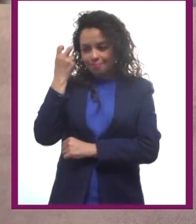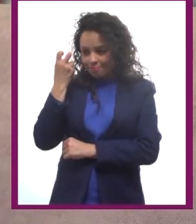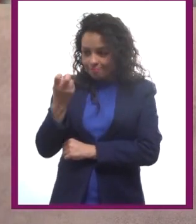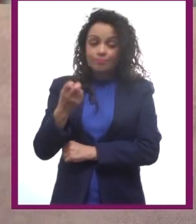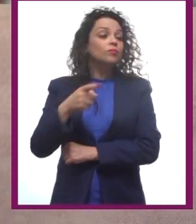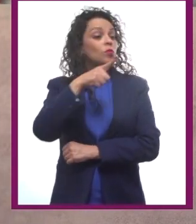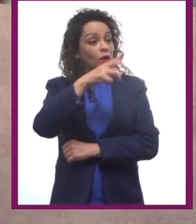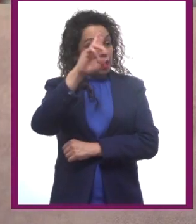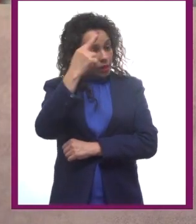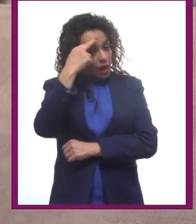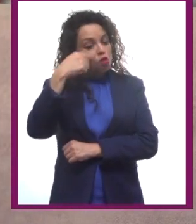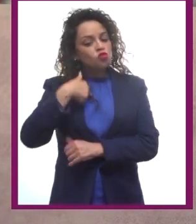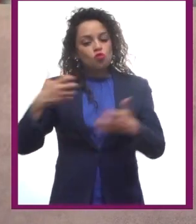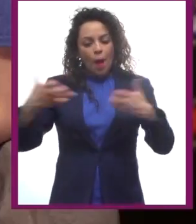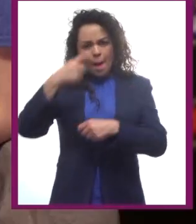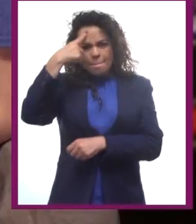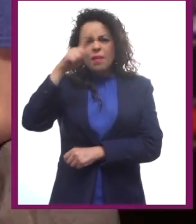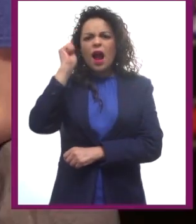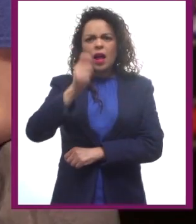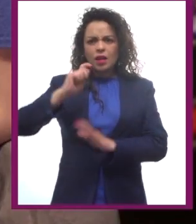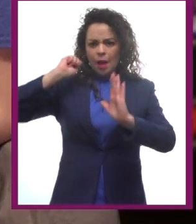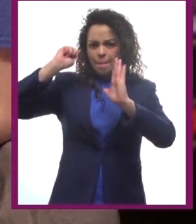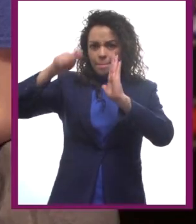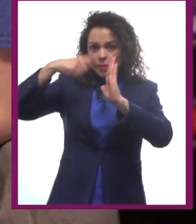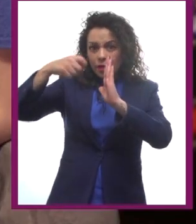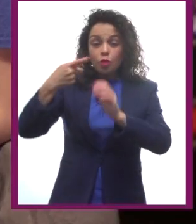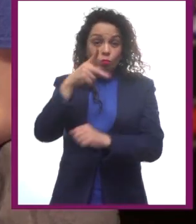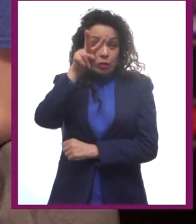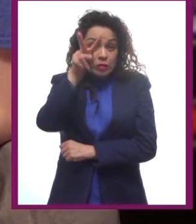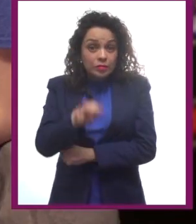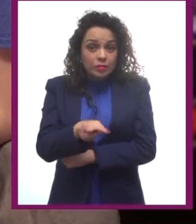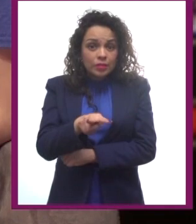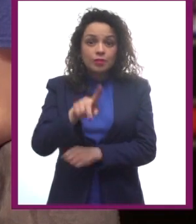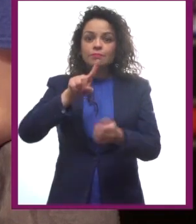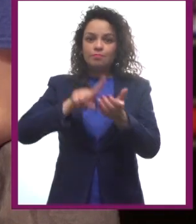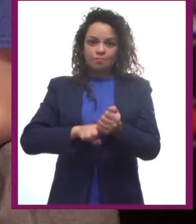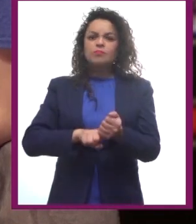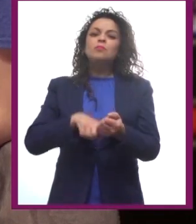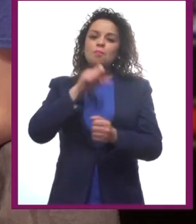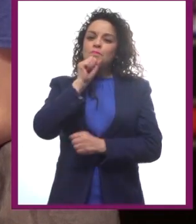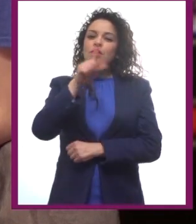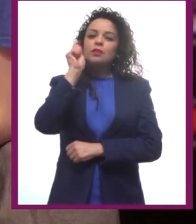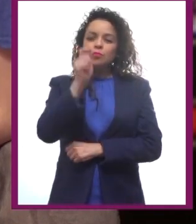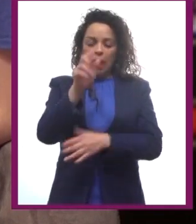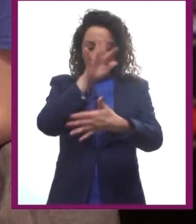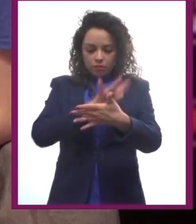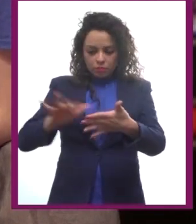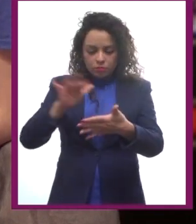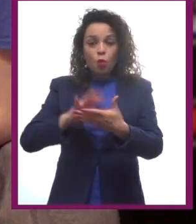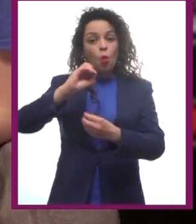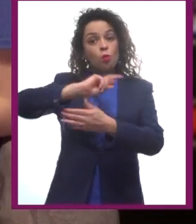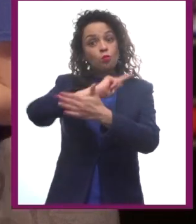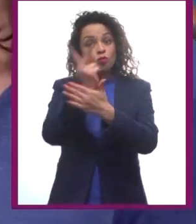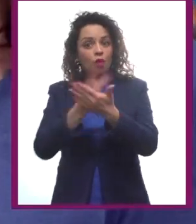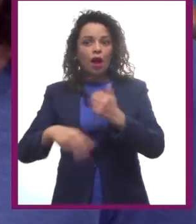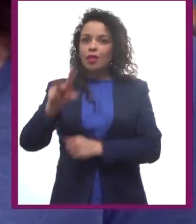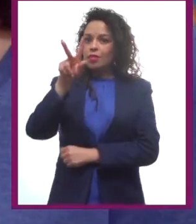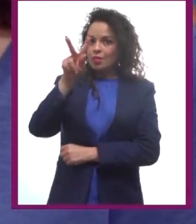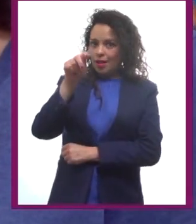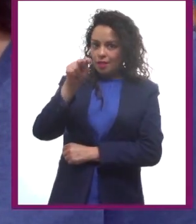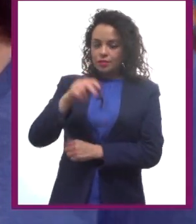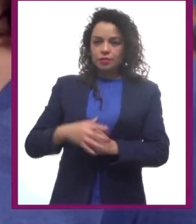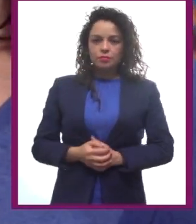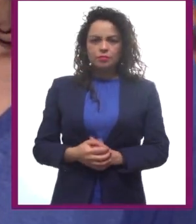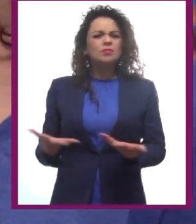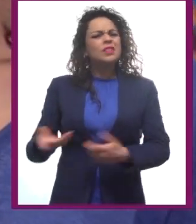lo hice para el cine, pero en realidad aplica también para la literatura, programas de televisión. ¿Y qué son